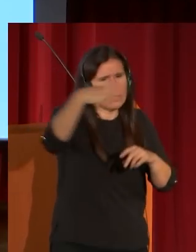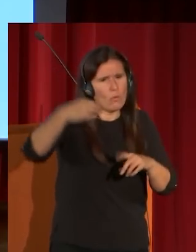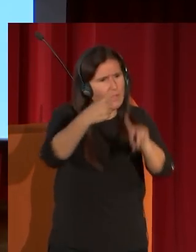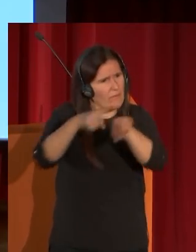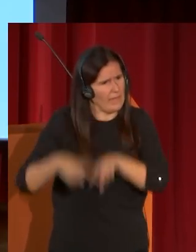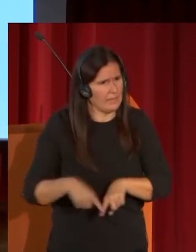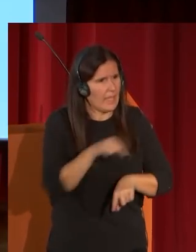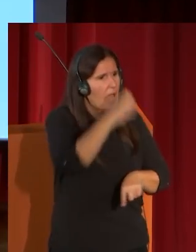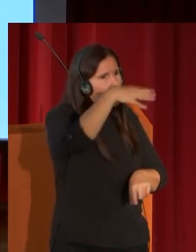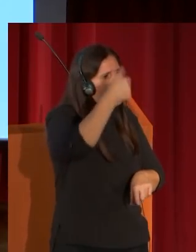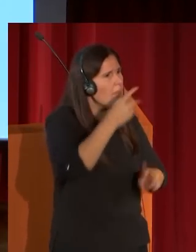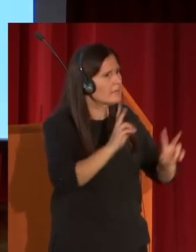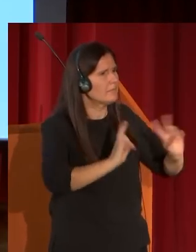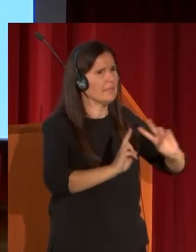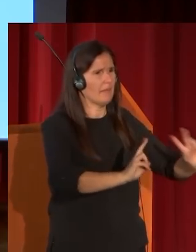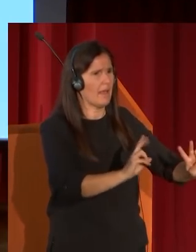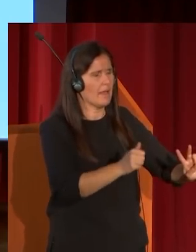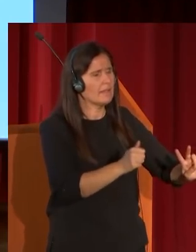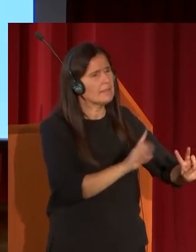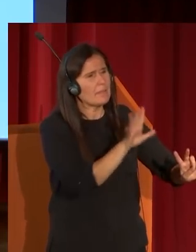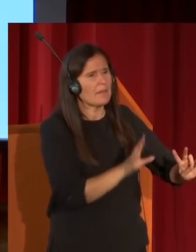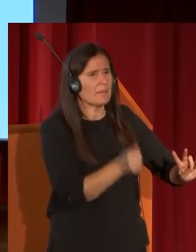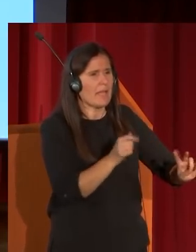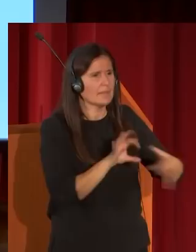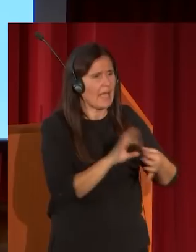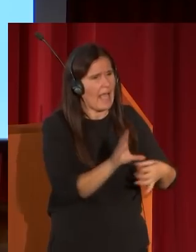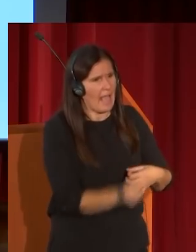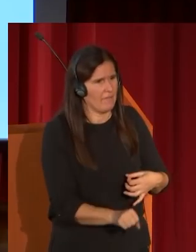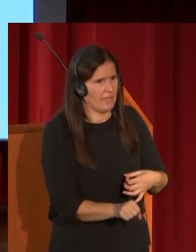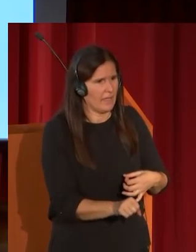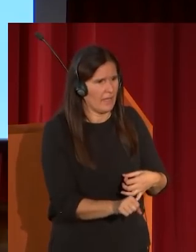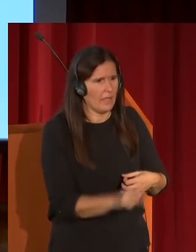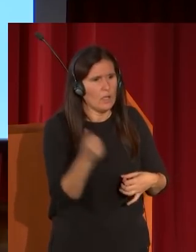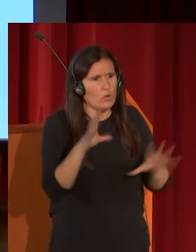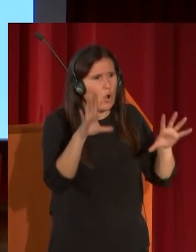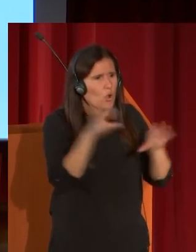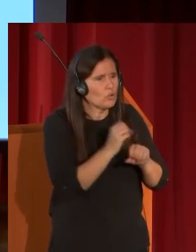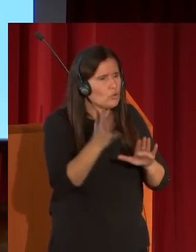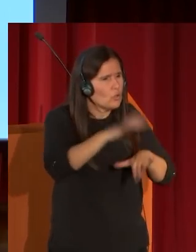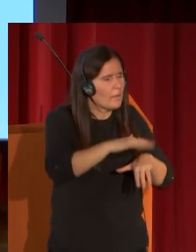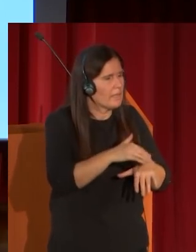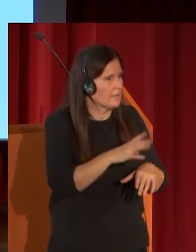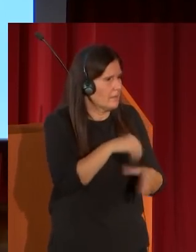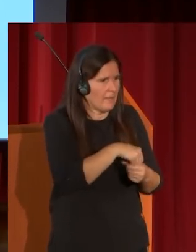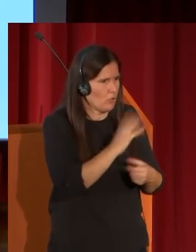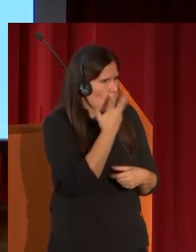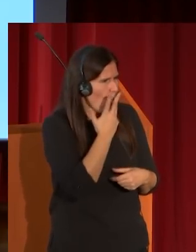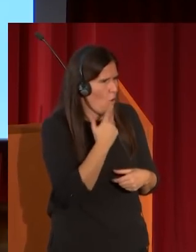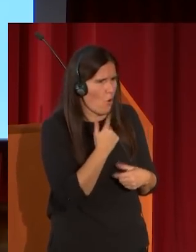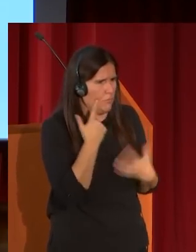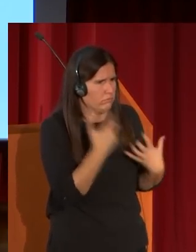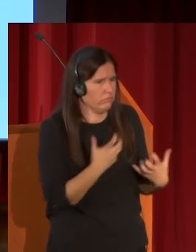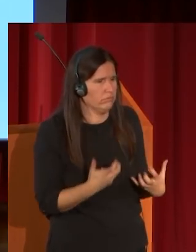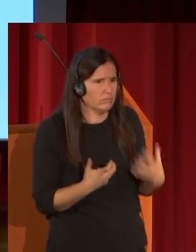más viva que se acerca más a la de África aquí ya ven unas sombras totalmente coloreadas este color